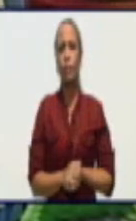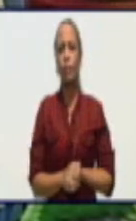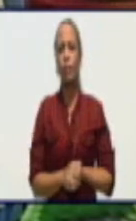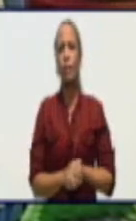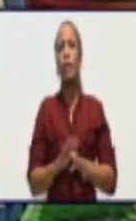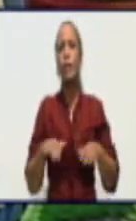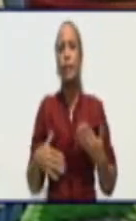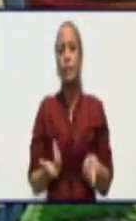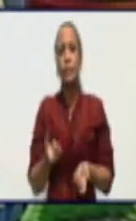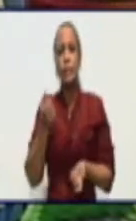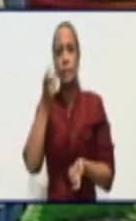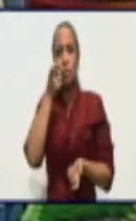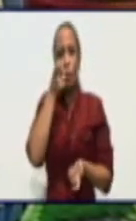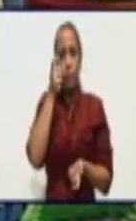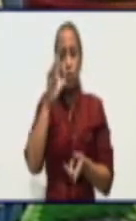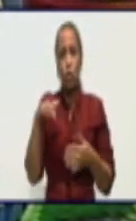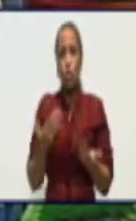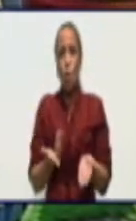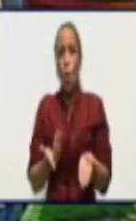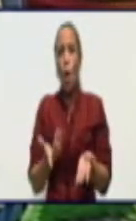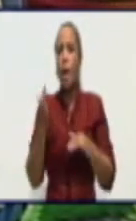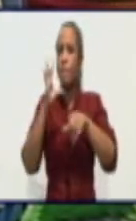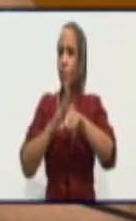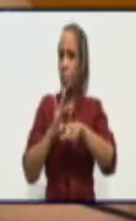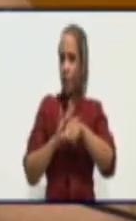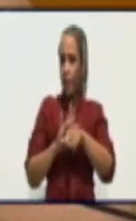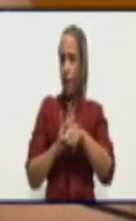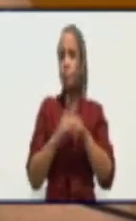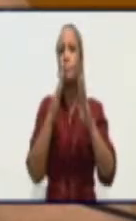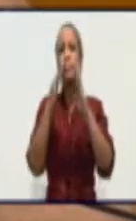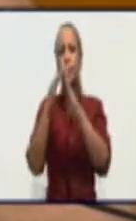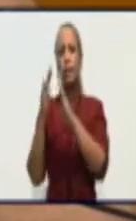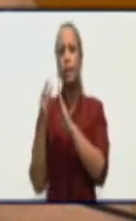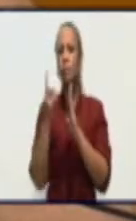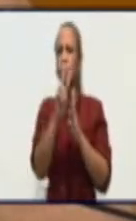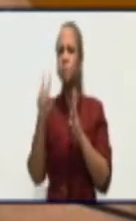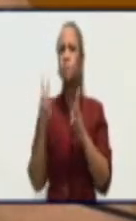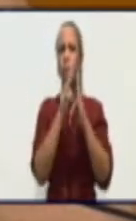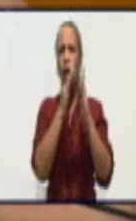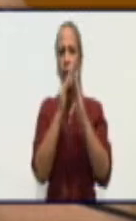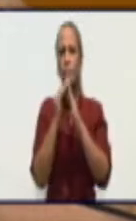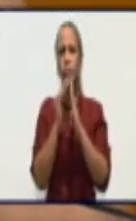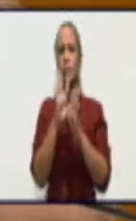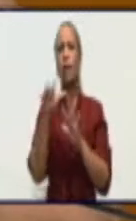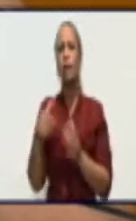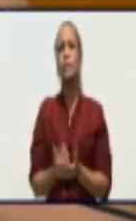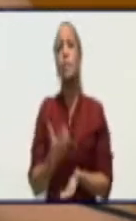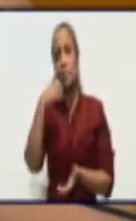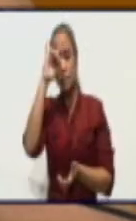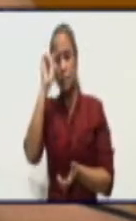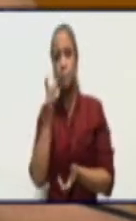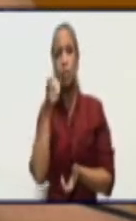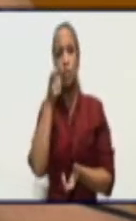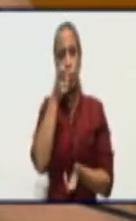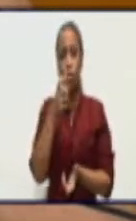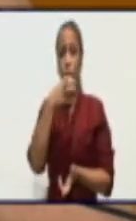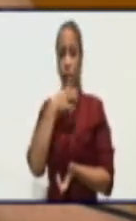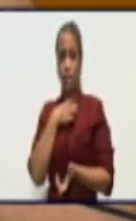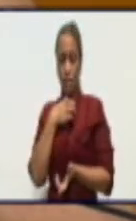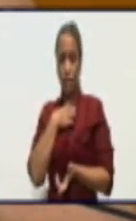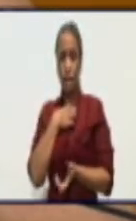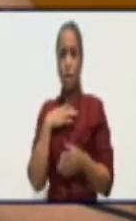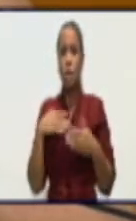sospechosos a la enfermedad desde la pesquisa? Sí, siguen apareciendo sospechosos porque el sospechoso tiene la condición